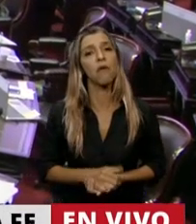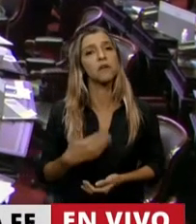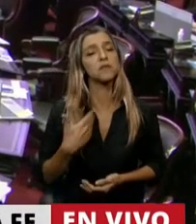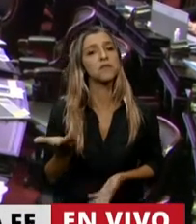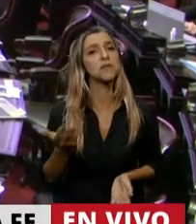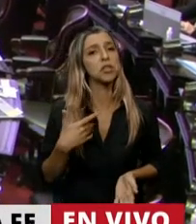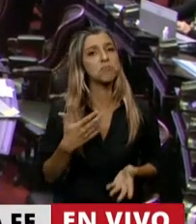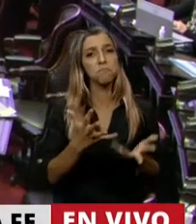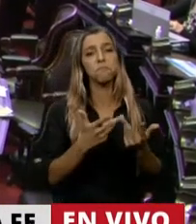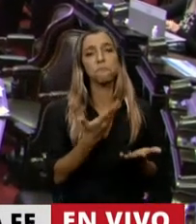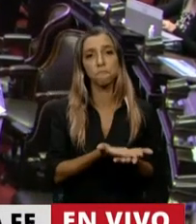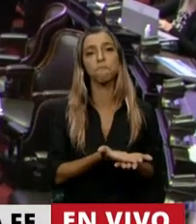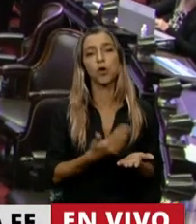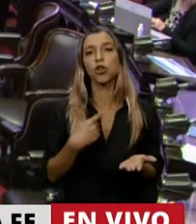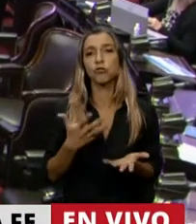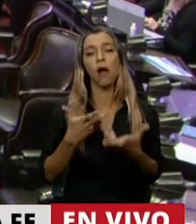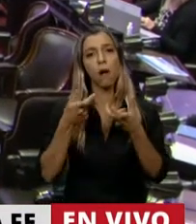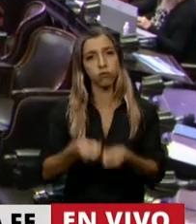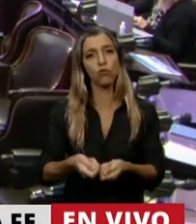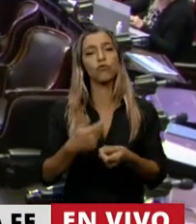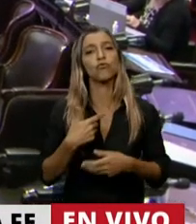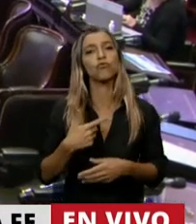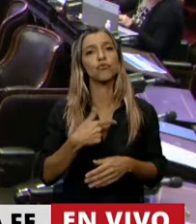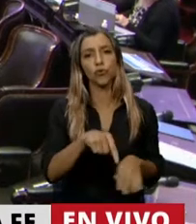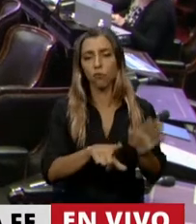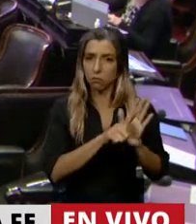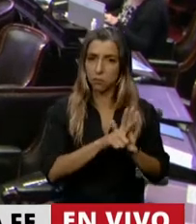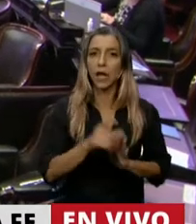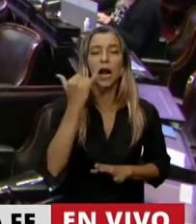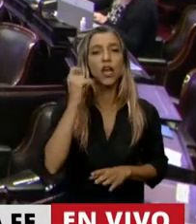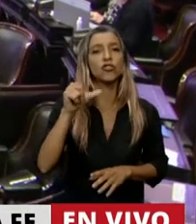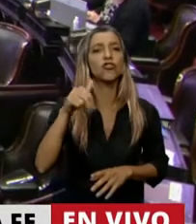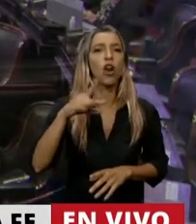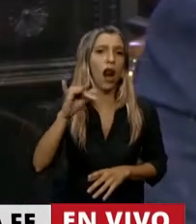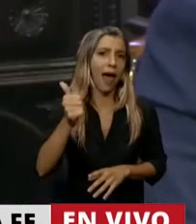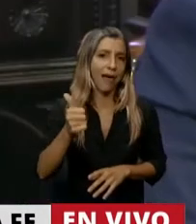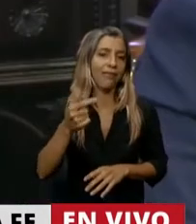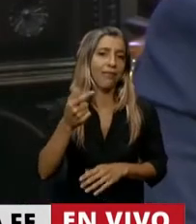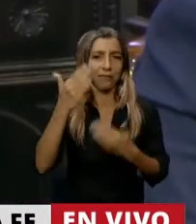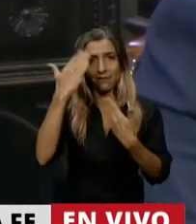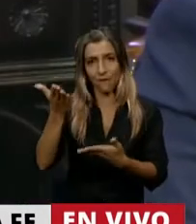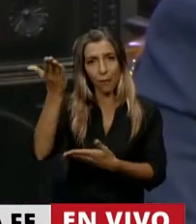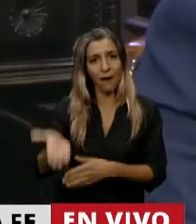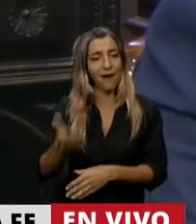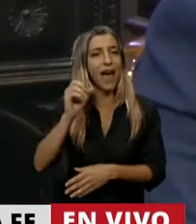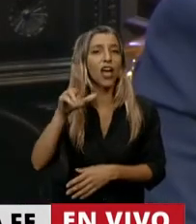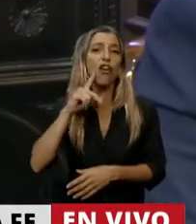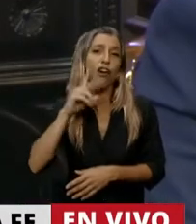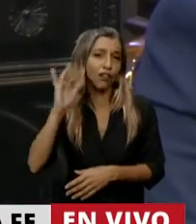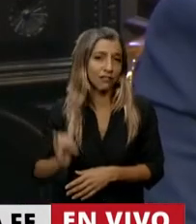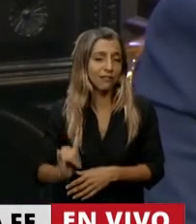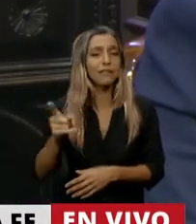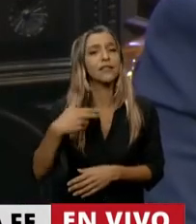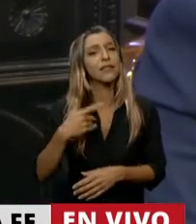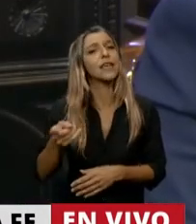acompañamiento de esta ley que lleva el nombre de Yolanda Ortiz, la primera mujer funcionaria, secretaria en un tema de ambiente